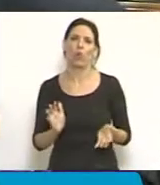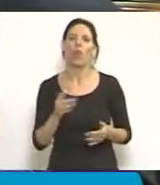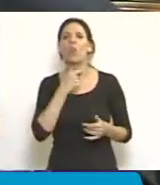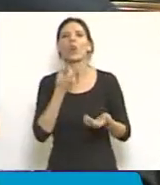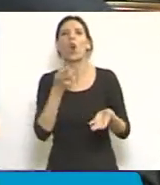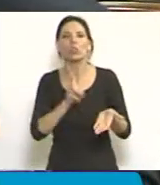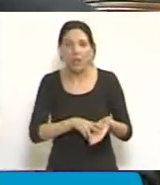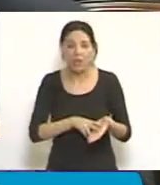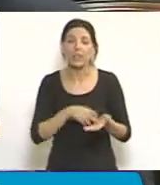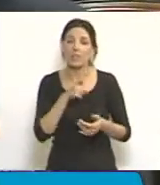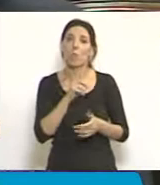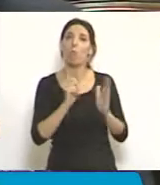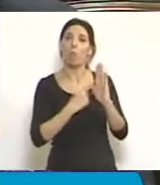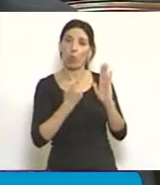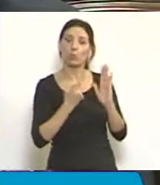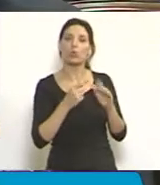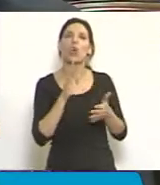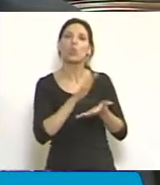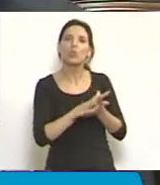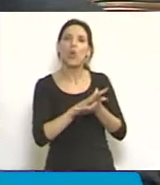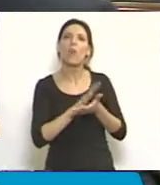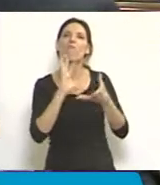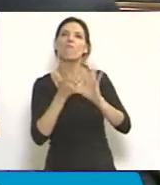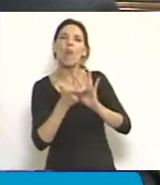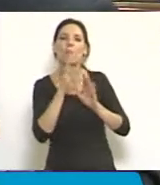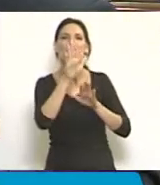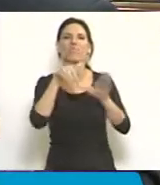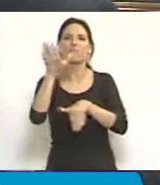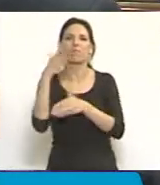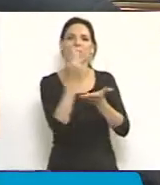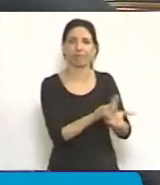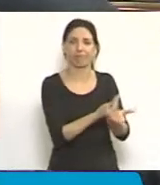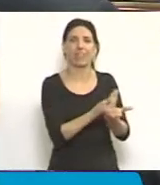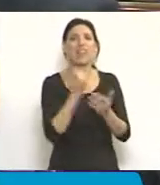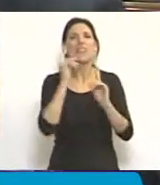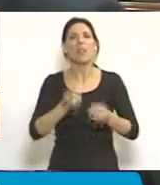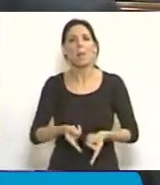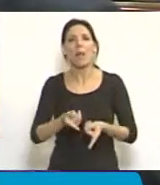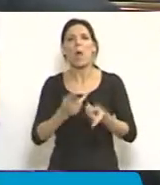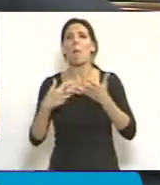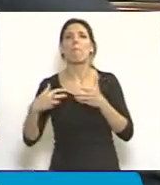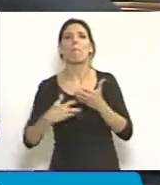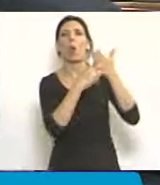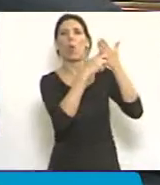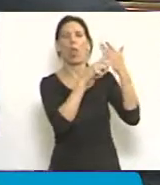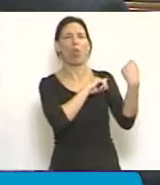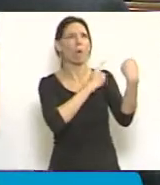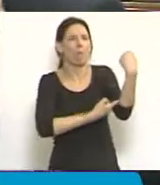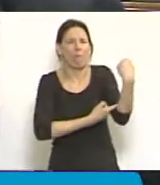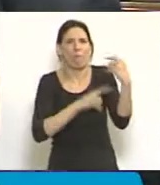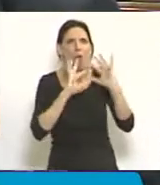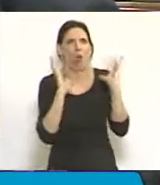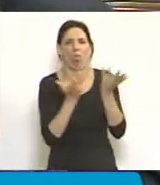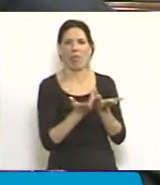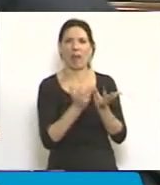del problema que son los mecanismos de designación y el poder que se le otorga al Procurador. Acá hay un